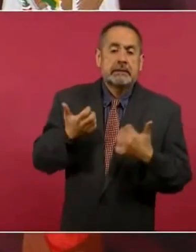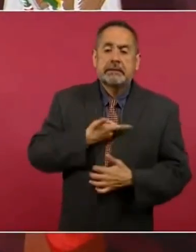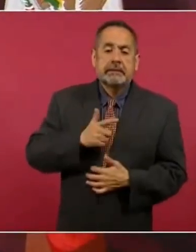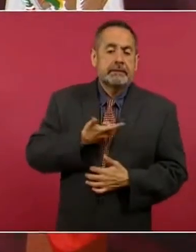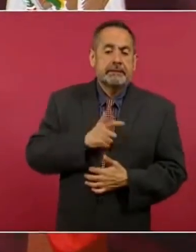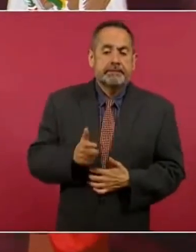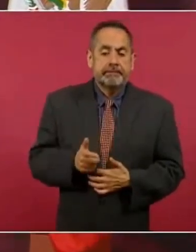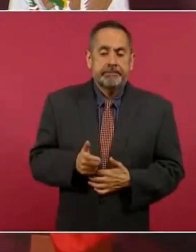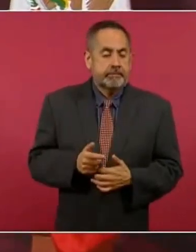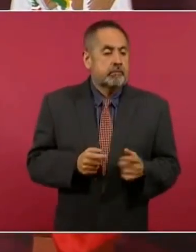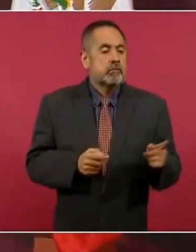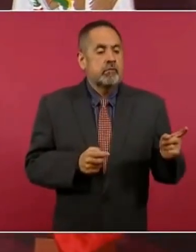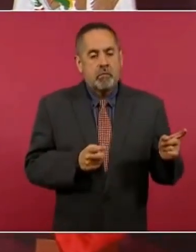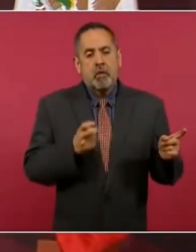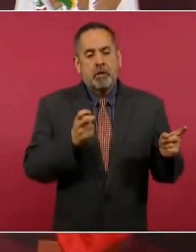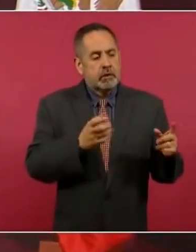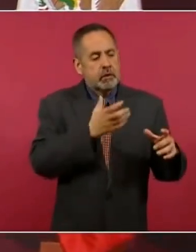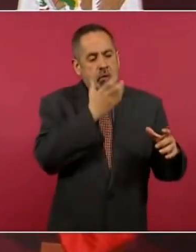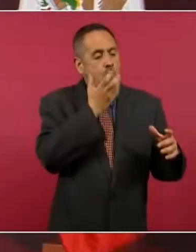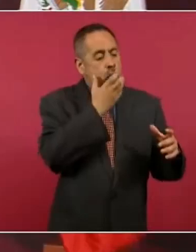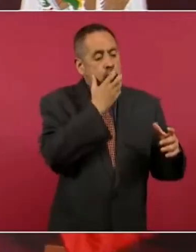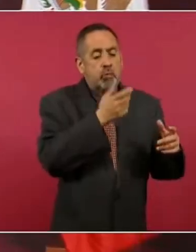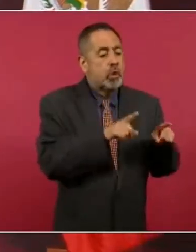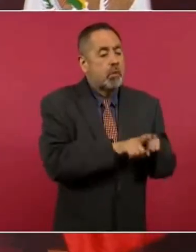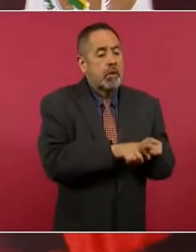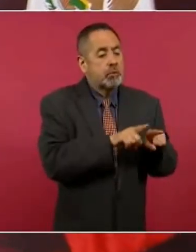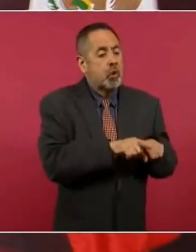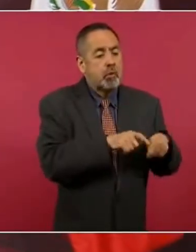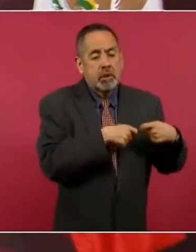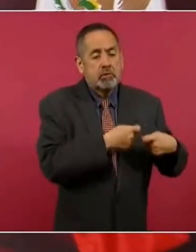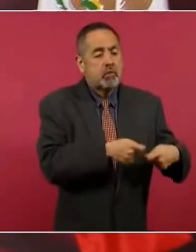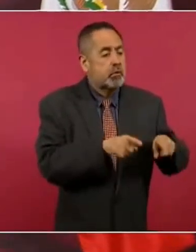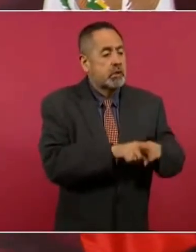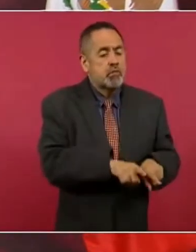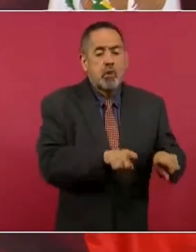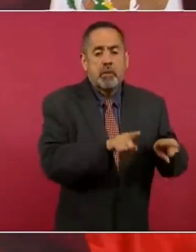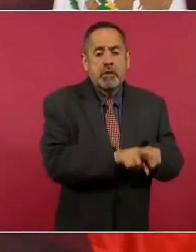Por eso hablo de conservadurismo, porque son partidarios.